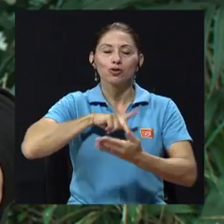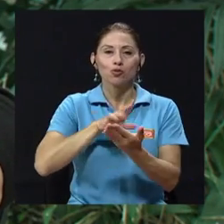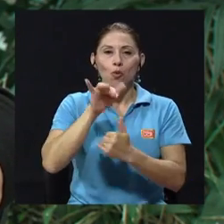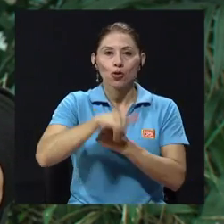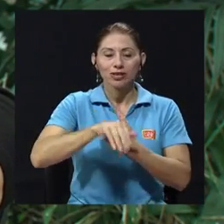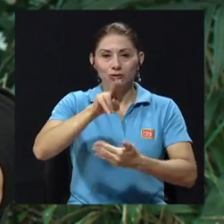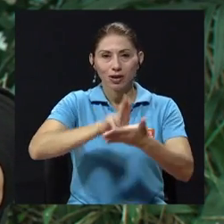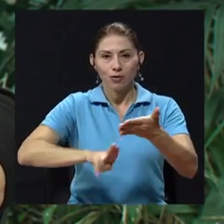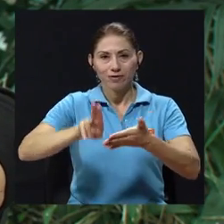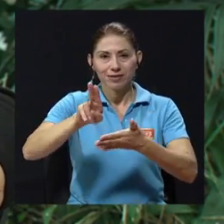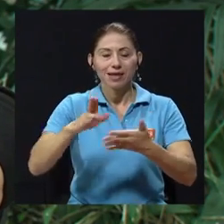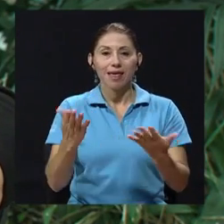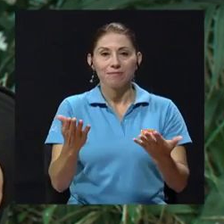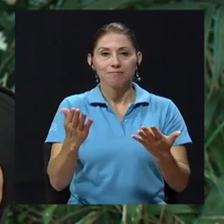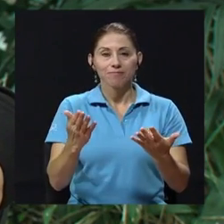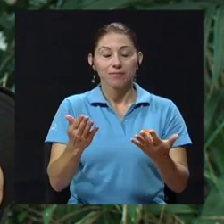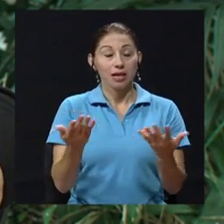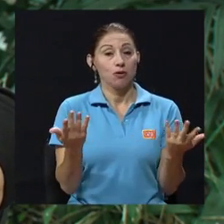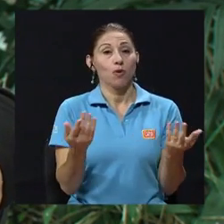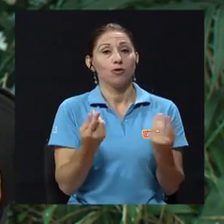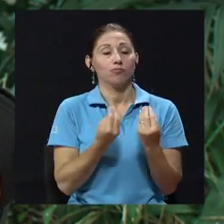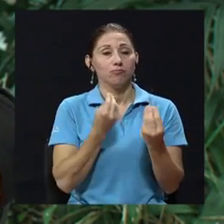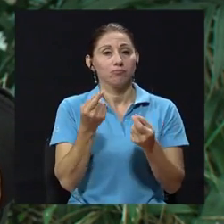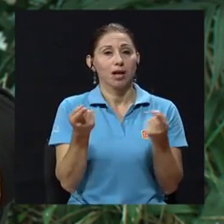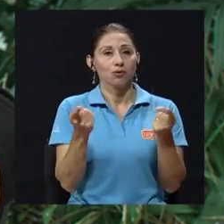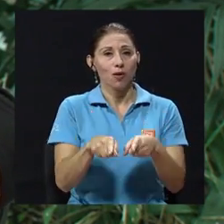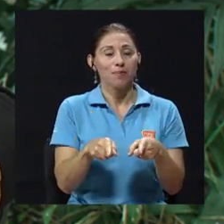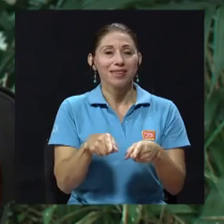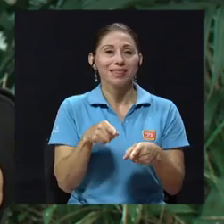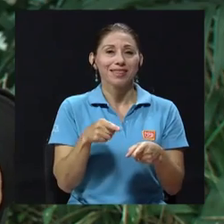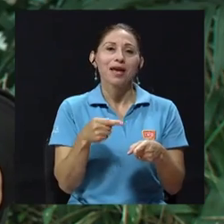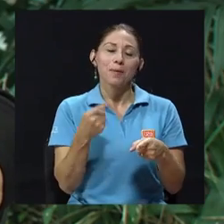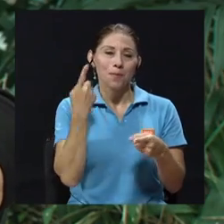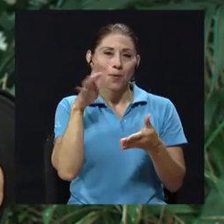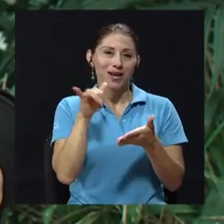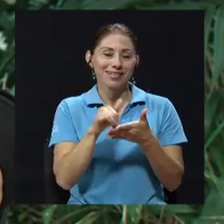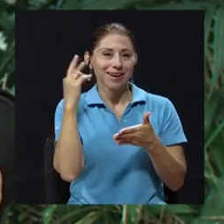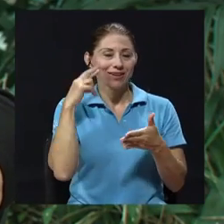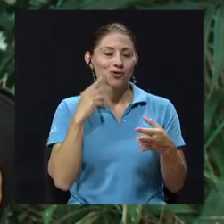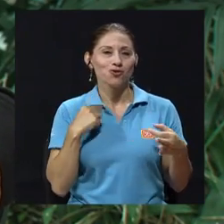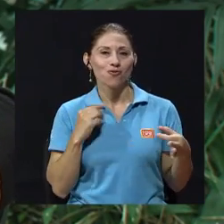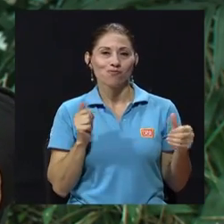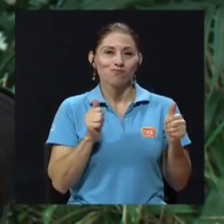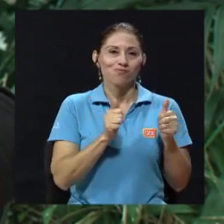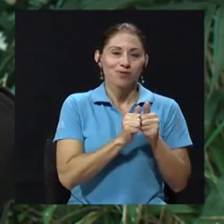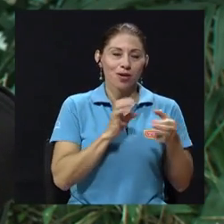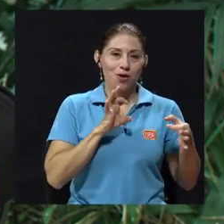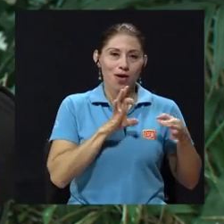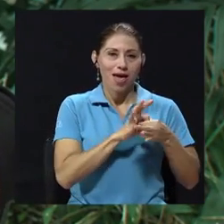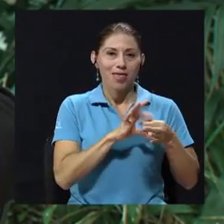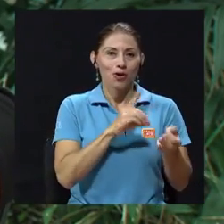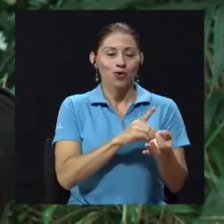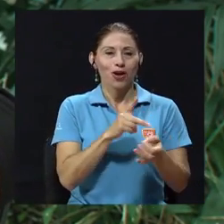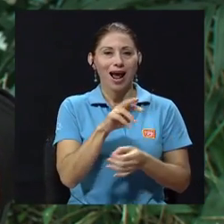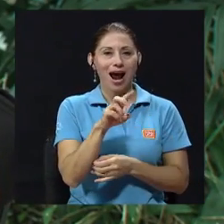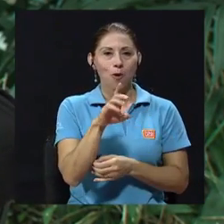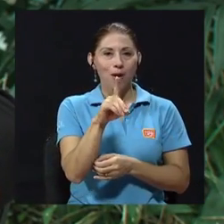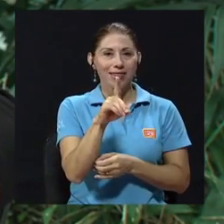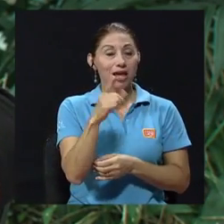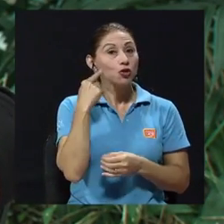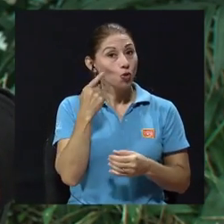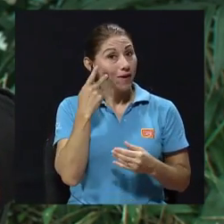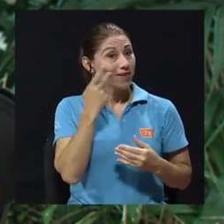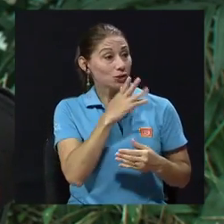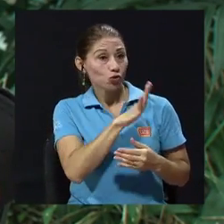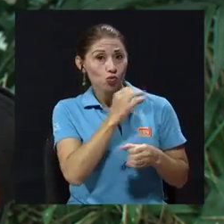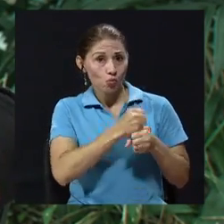proyectos en la universidad. Y, casualmente, es lo que me une la doctora Howard, porque he visto la trayectoria de su proyecto